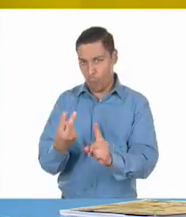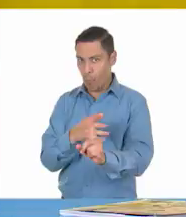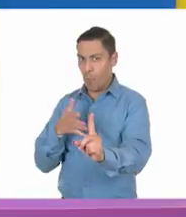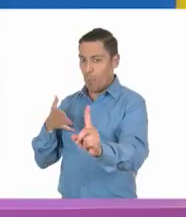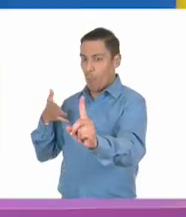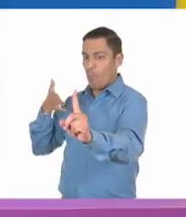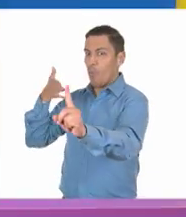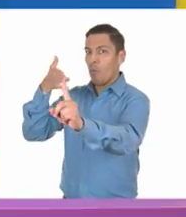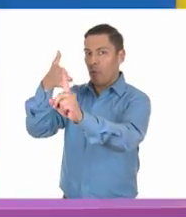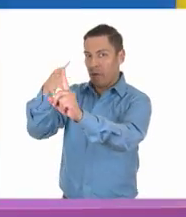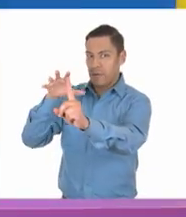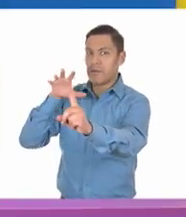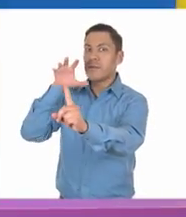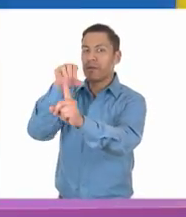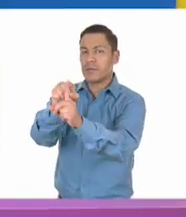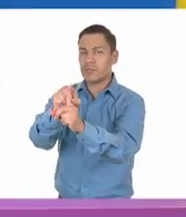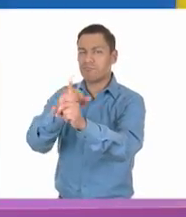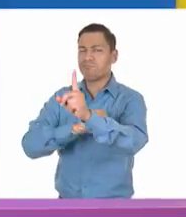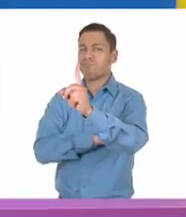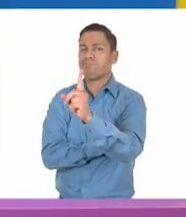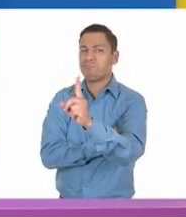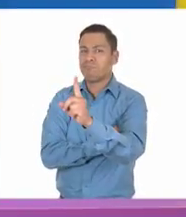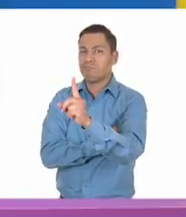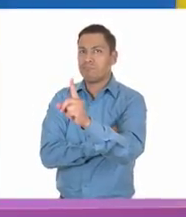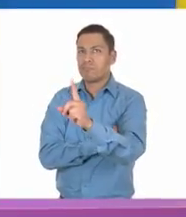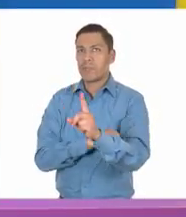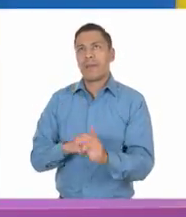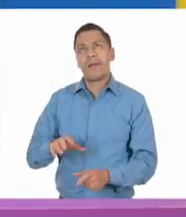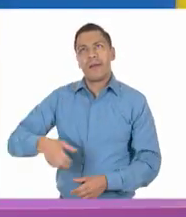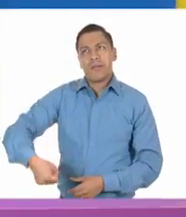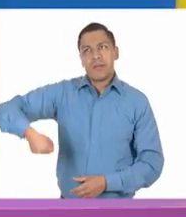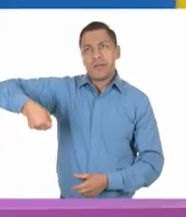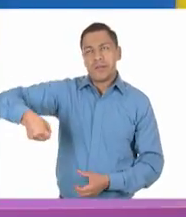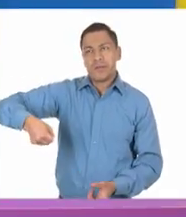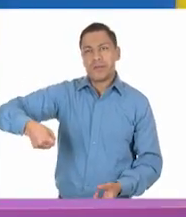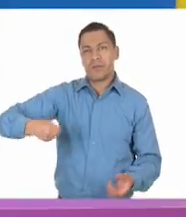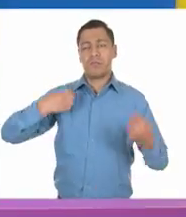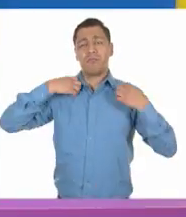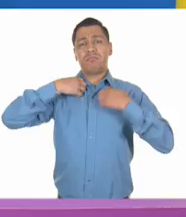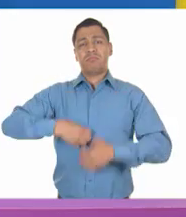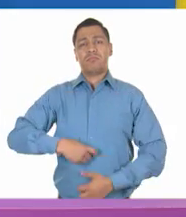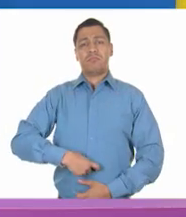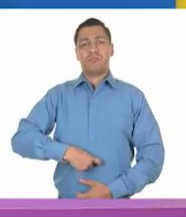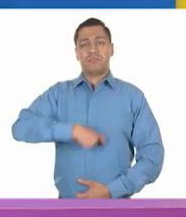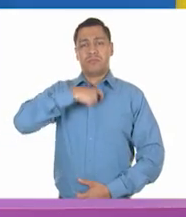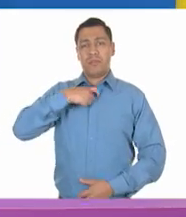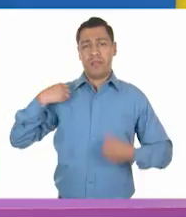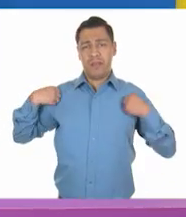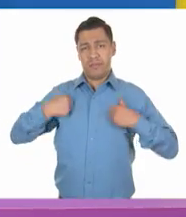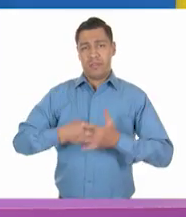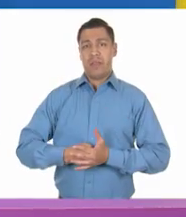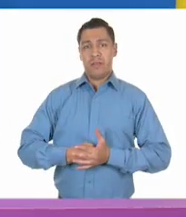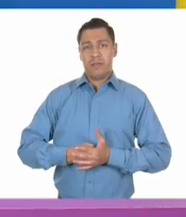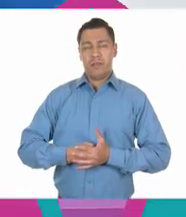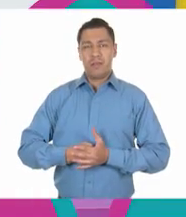Pues eso me sigue sonando a tener un maletín y vestir un traje. Las imágenes ayudan para